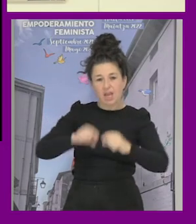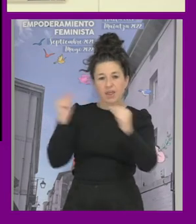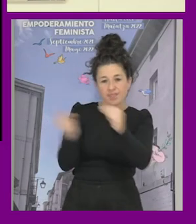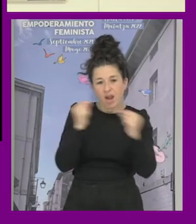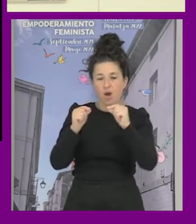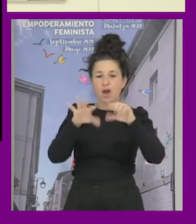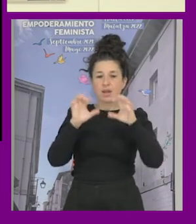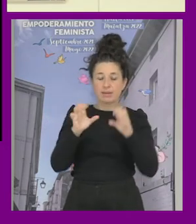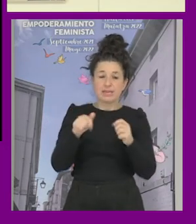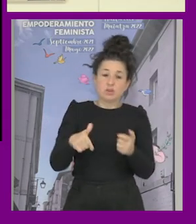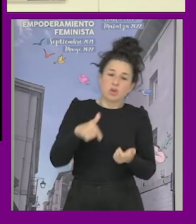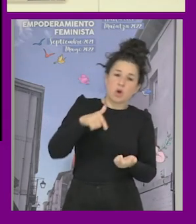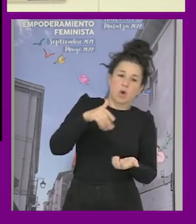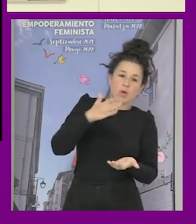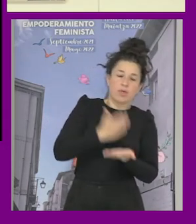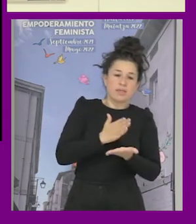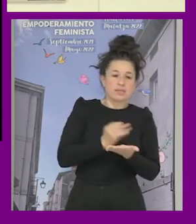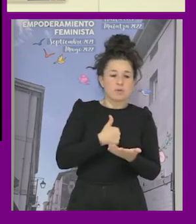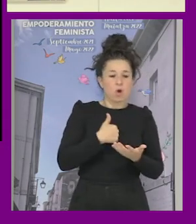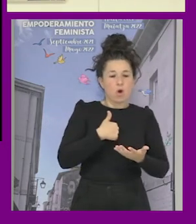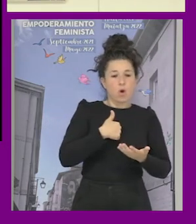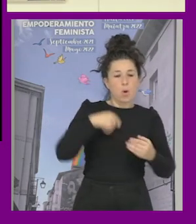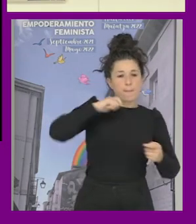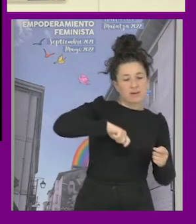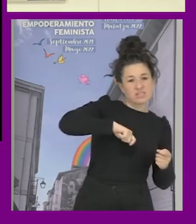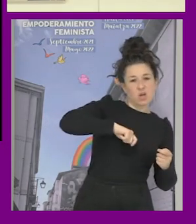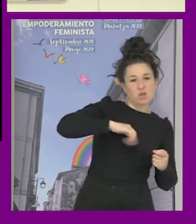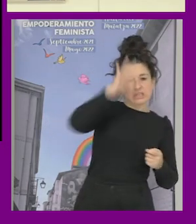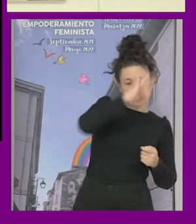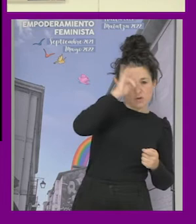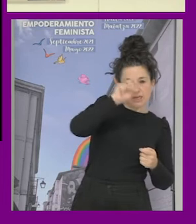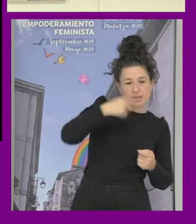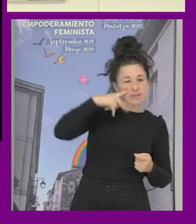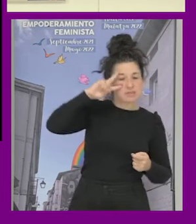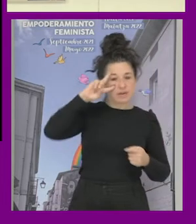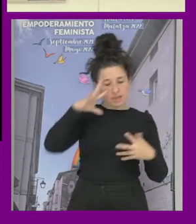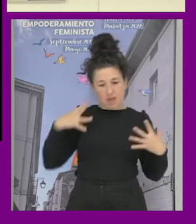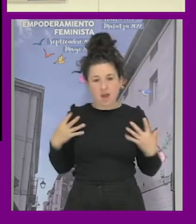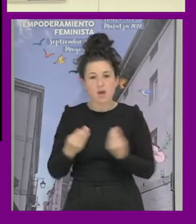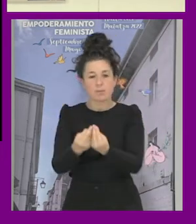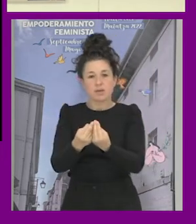tanto desde allí hablaré vale desde la reflexión teórica pero también de la experiencia de acompañamiento de procesos